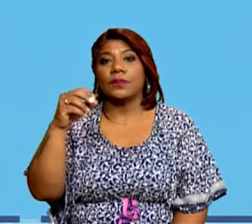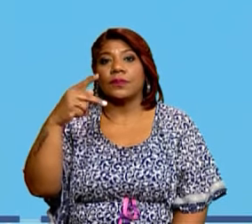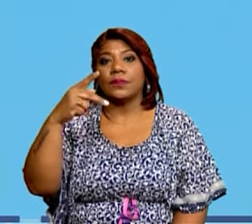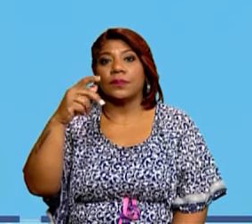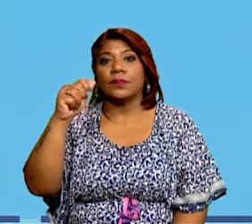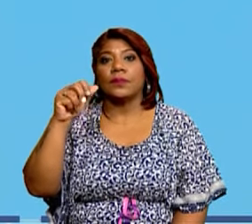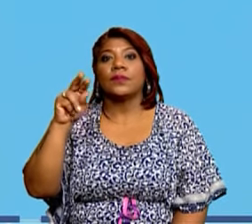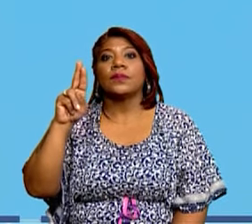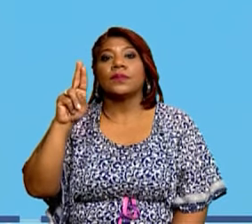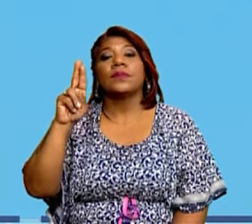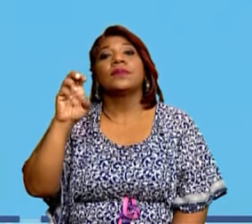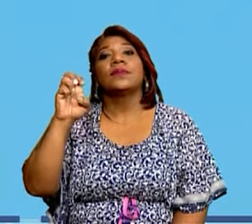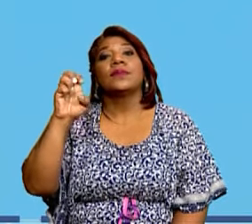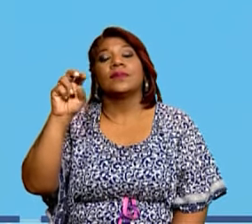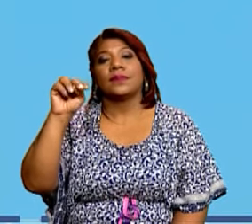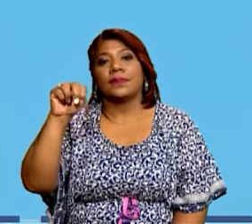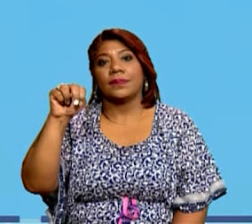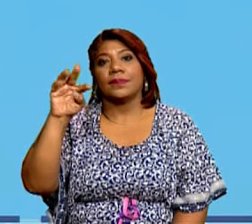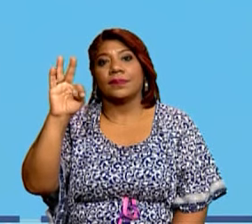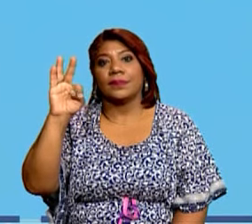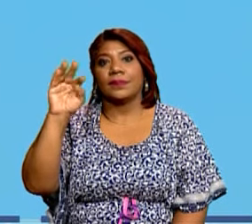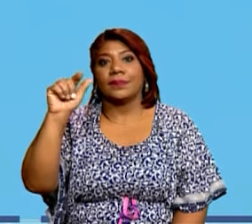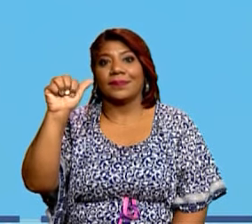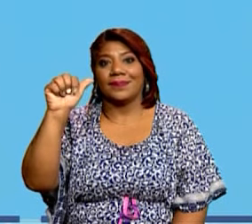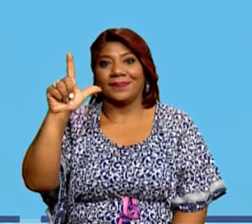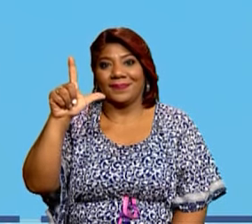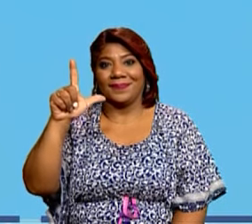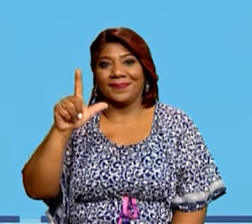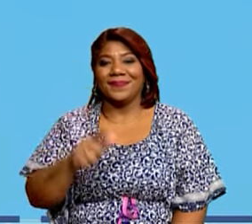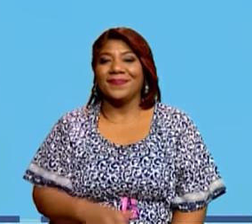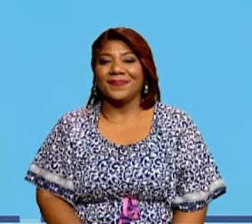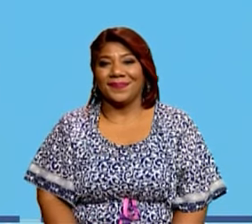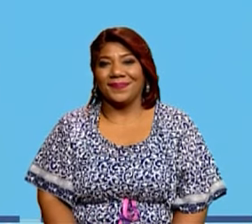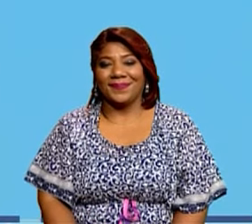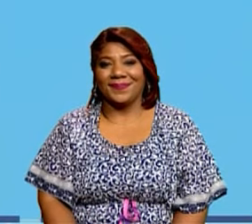Puedes darle la captura de pantalla para poder continuar.